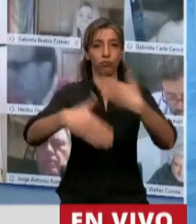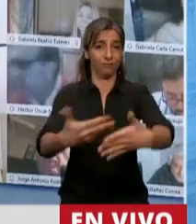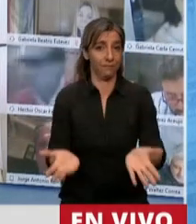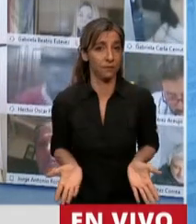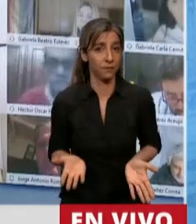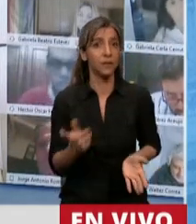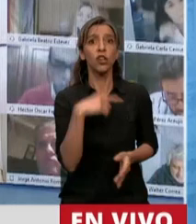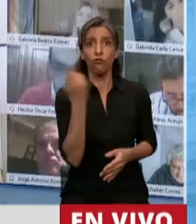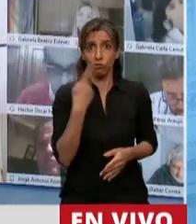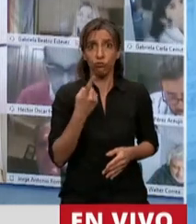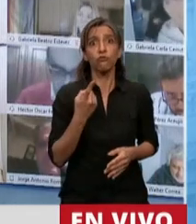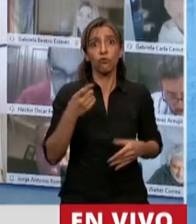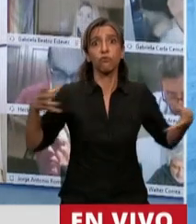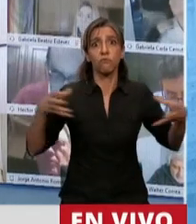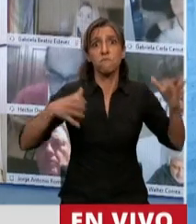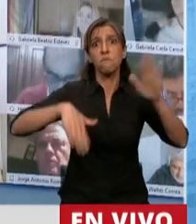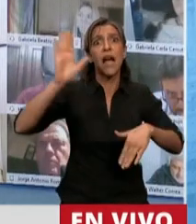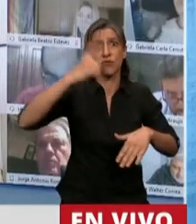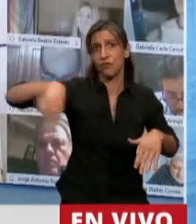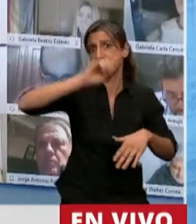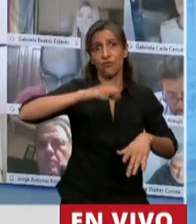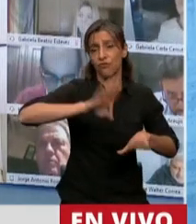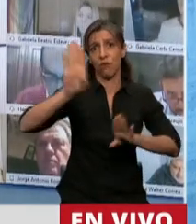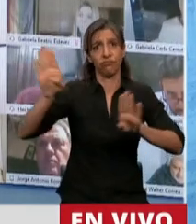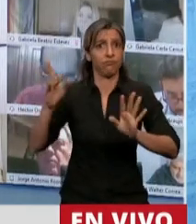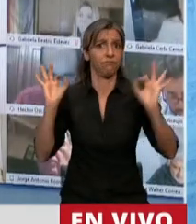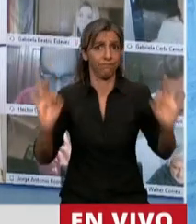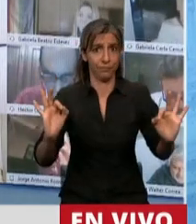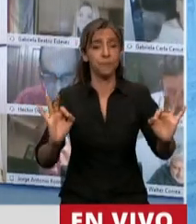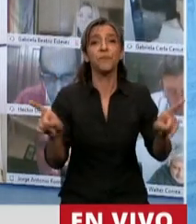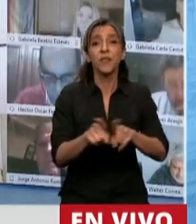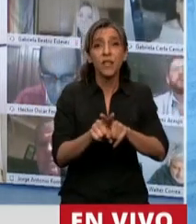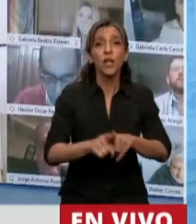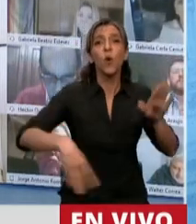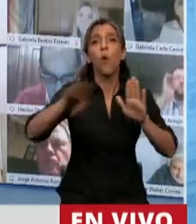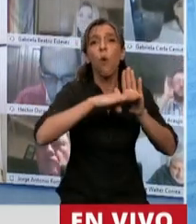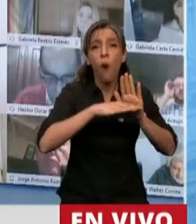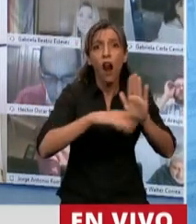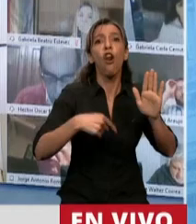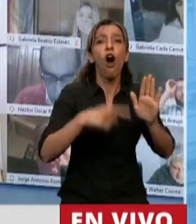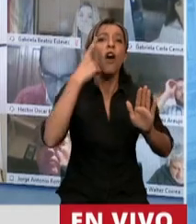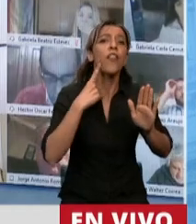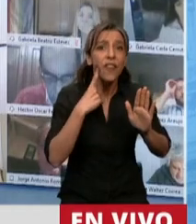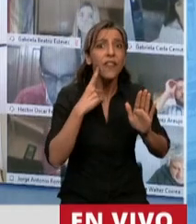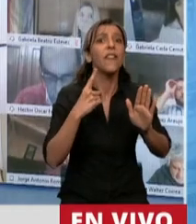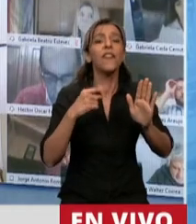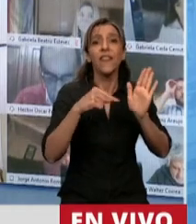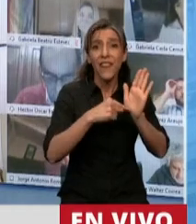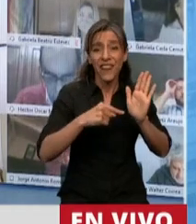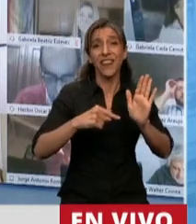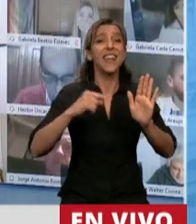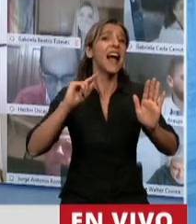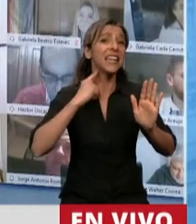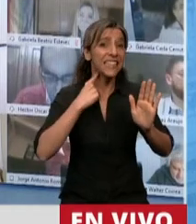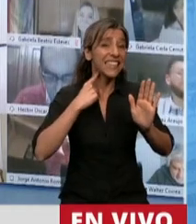protocolo? Tal como consta en el acta número 1, orden del día 6, de fecha 13 de mayo, con la mayoría